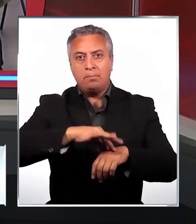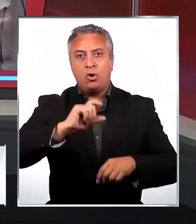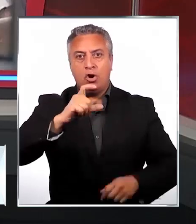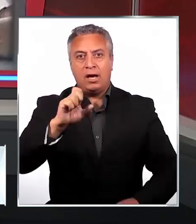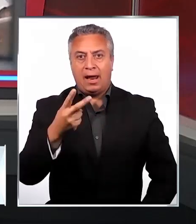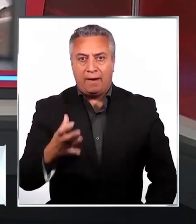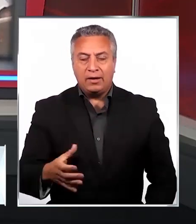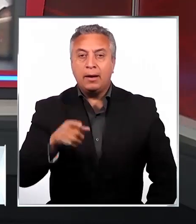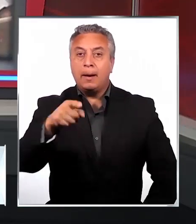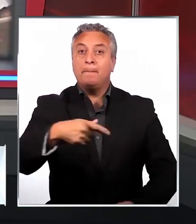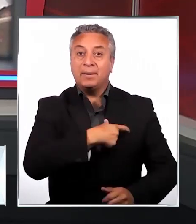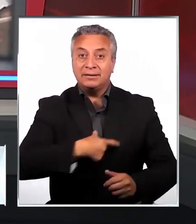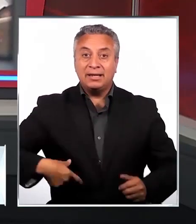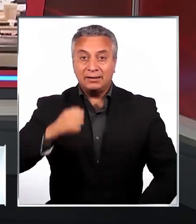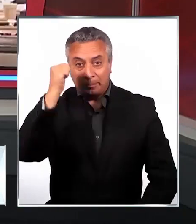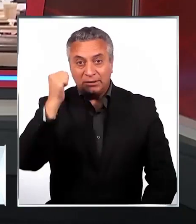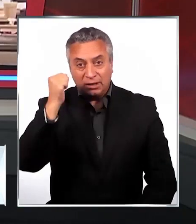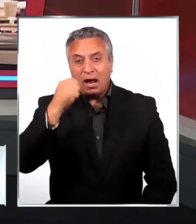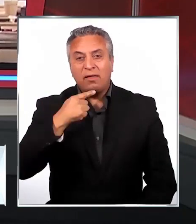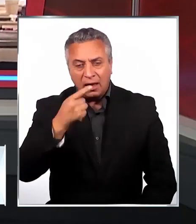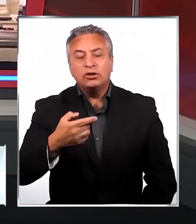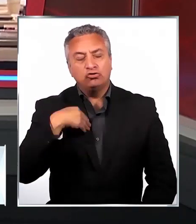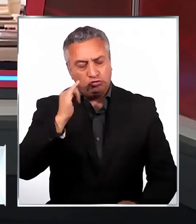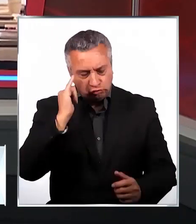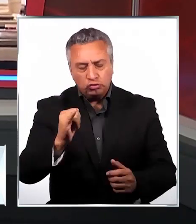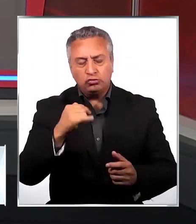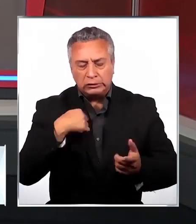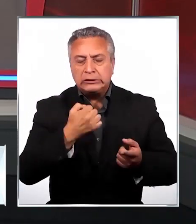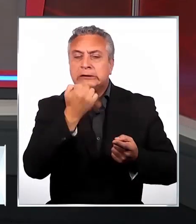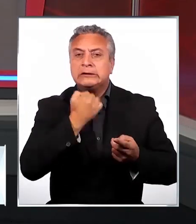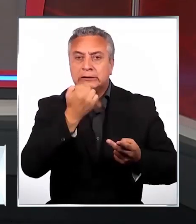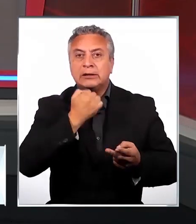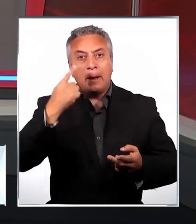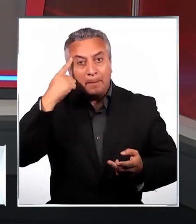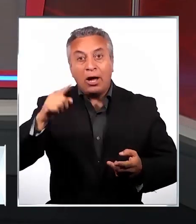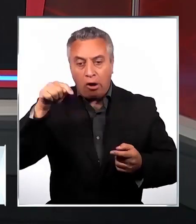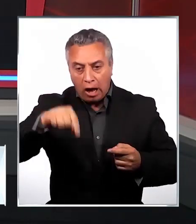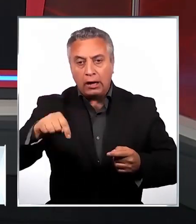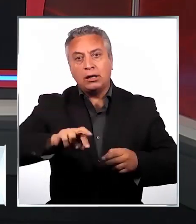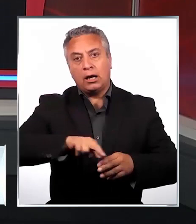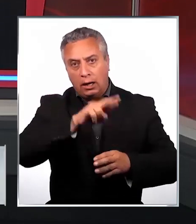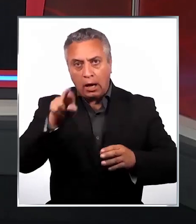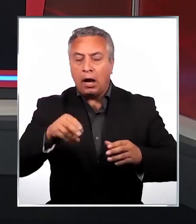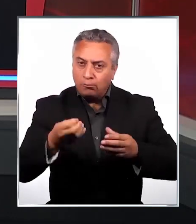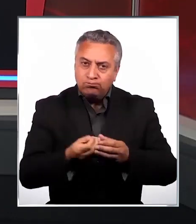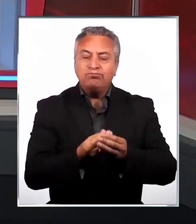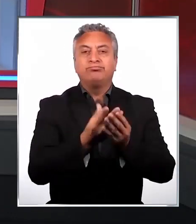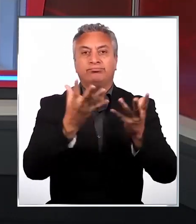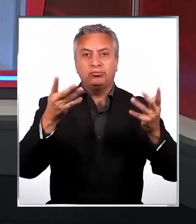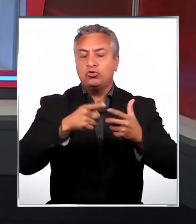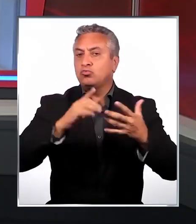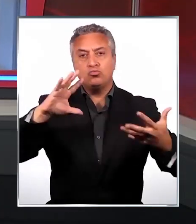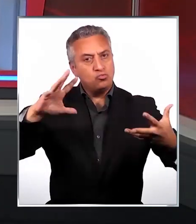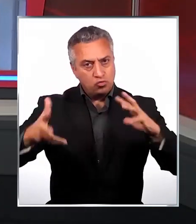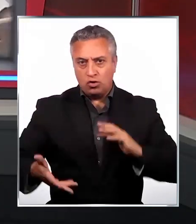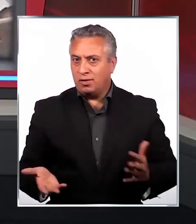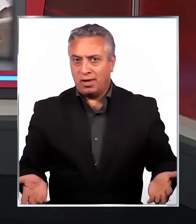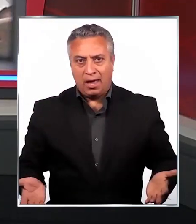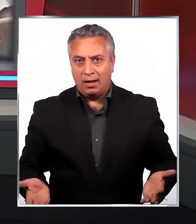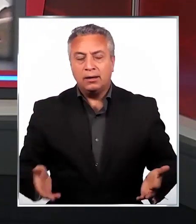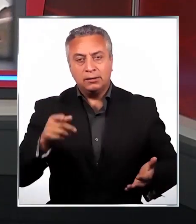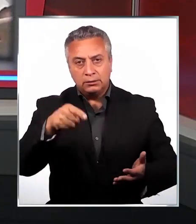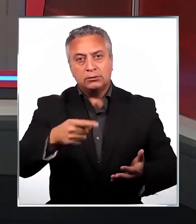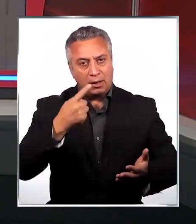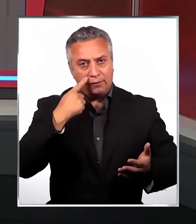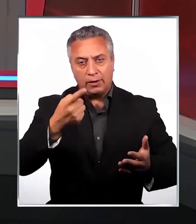El presidente Piñera reconoció que su gobierno ha cometido errores, pero afirmó que este es un rebrote mundial. El siguiente es el informe que